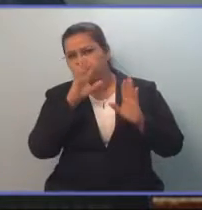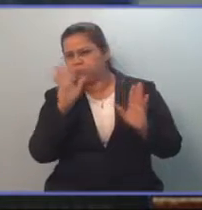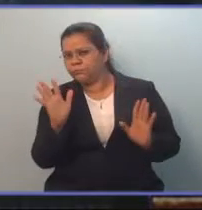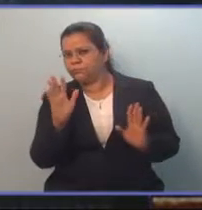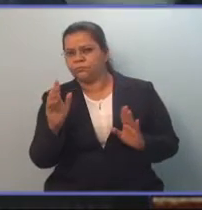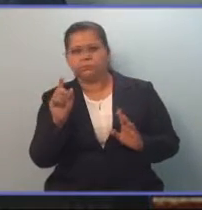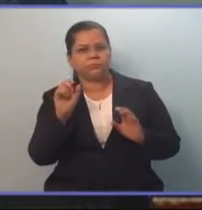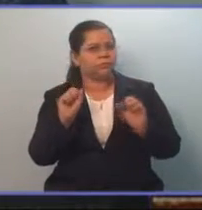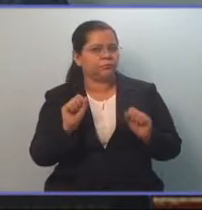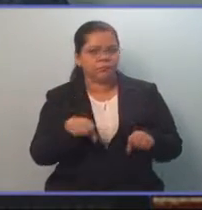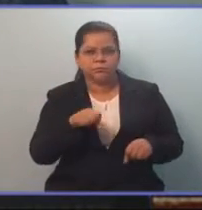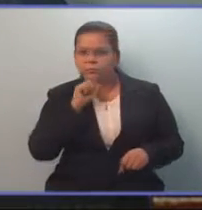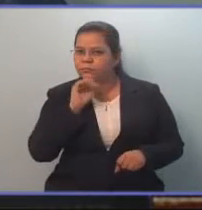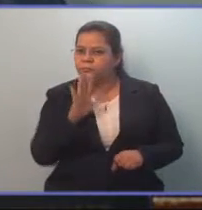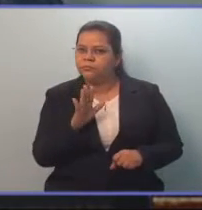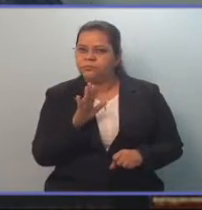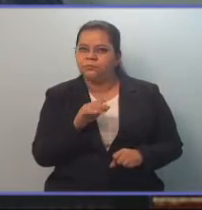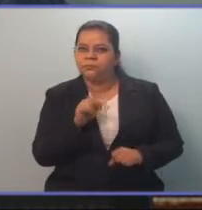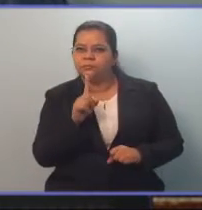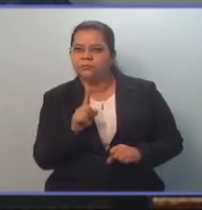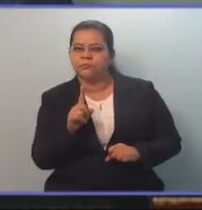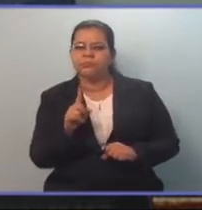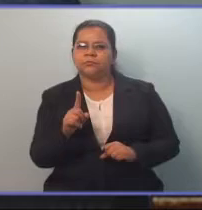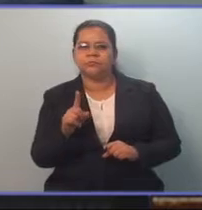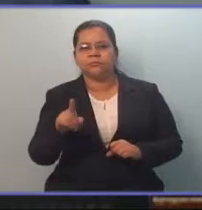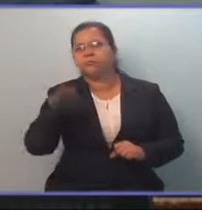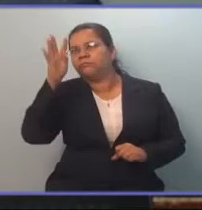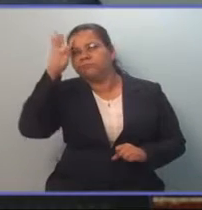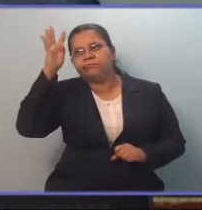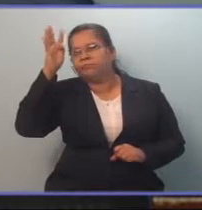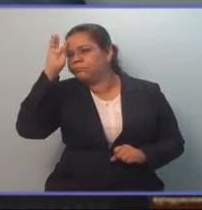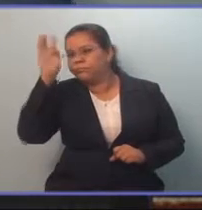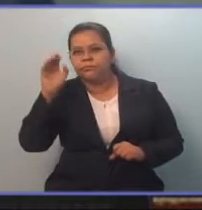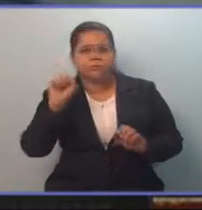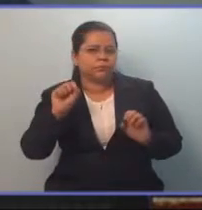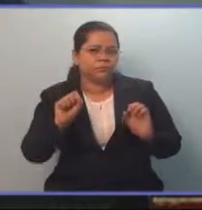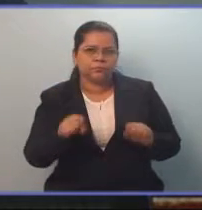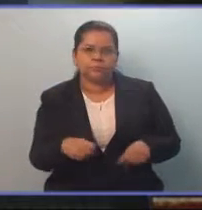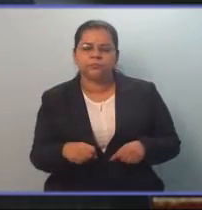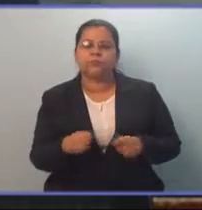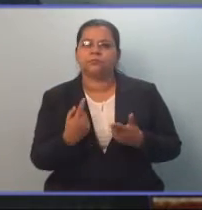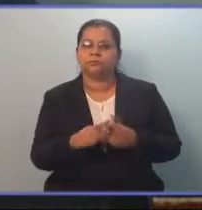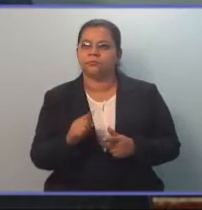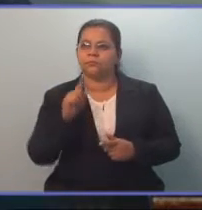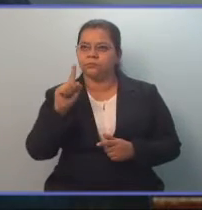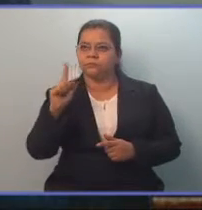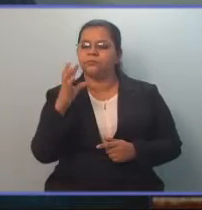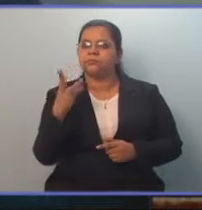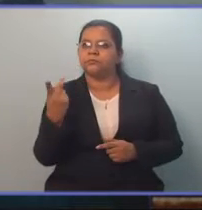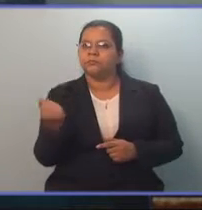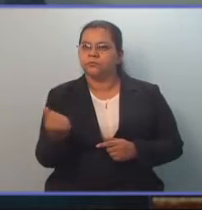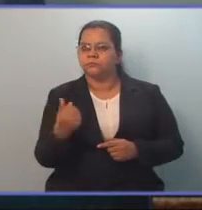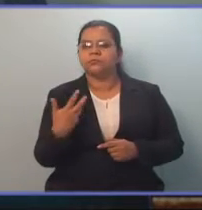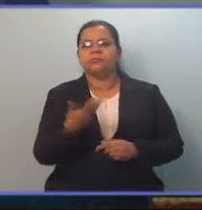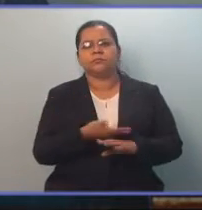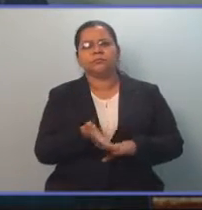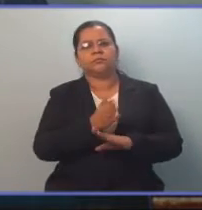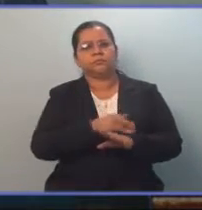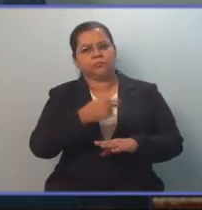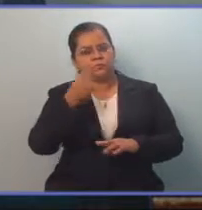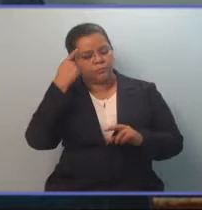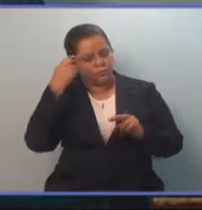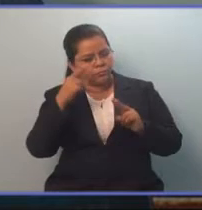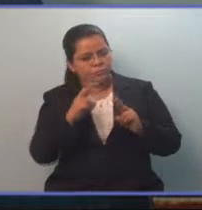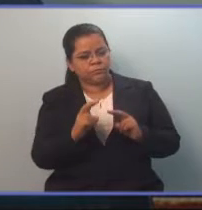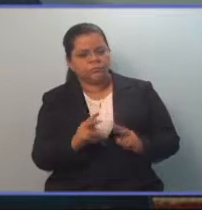ser un número aleatorio o sacado de la manga, como podríamos decir, sino que fue un número analizado con